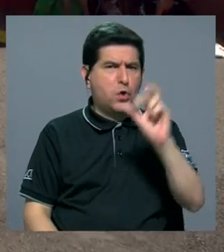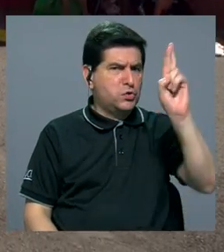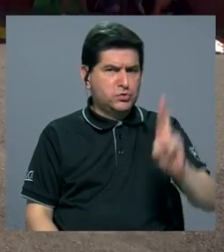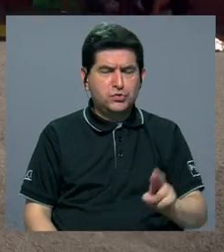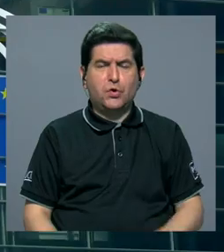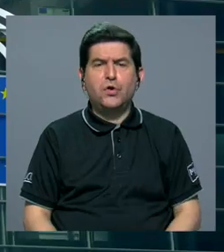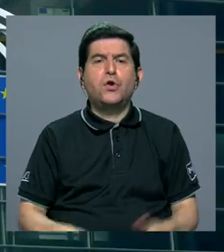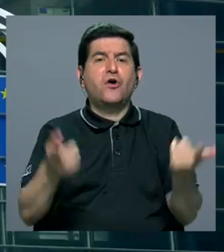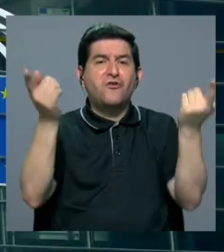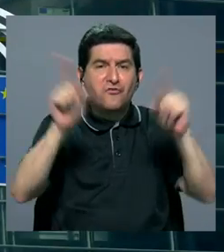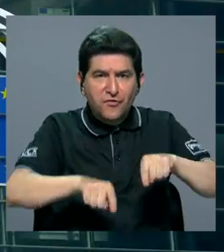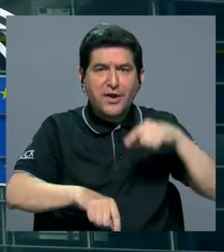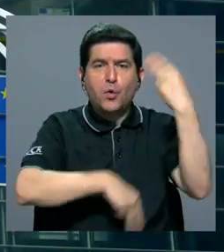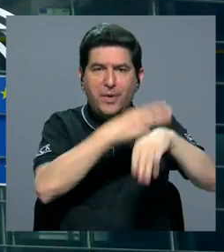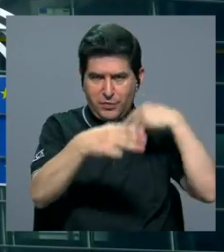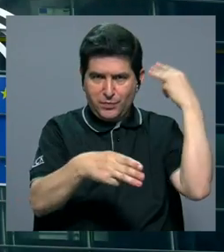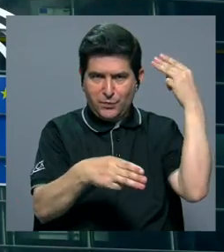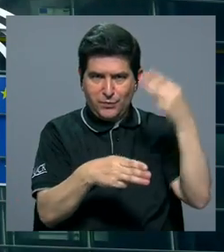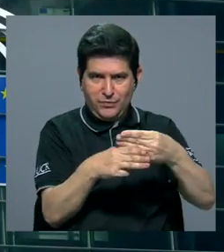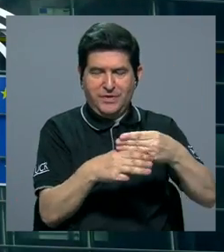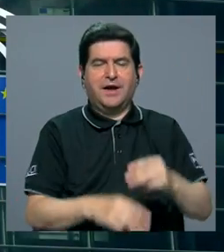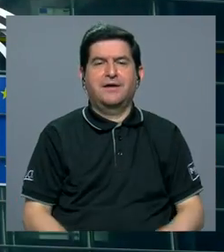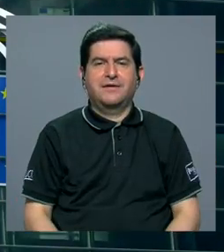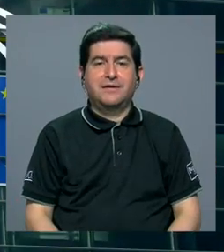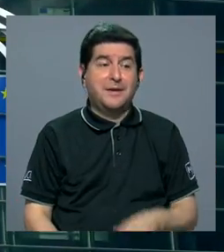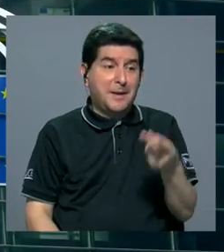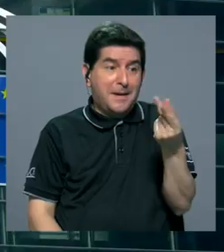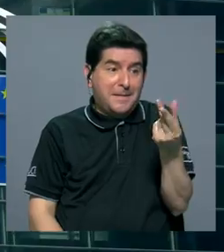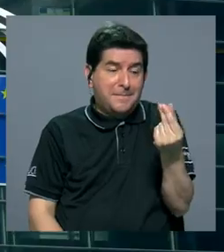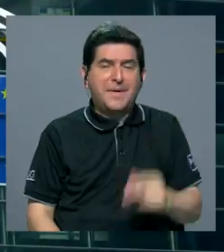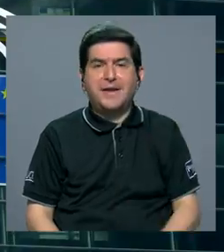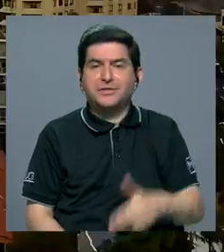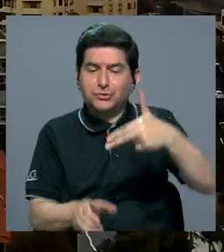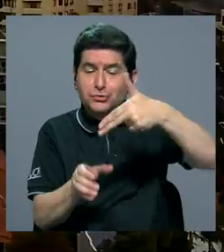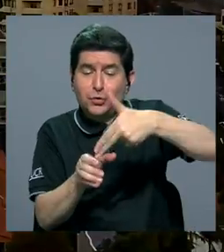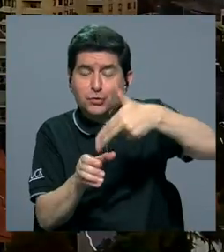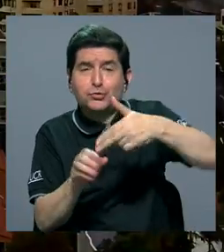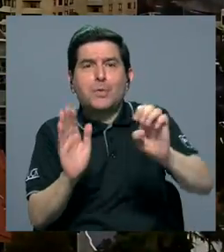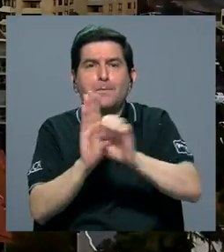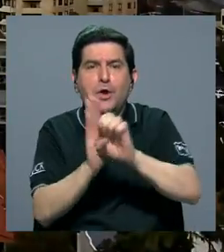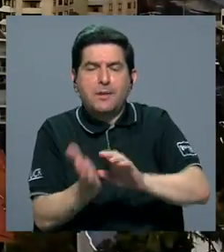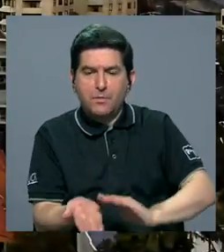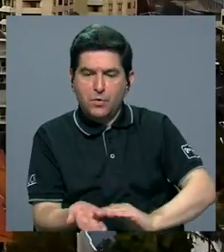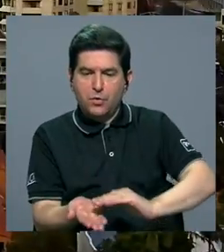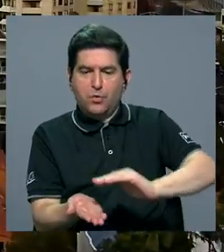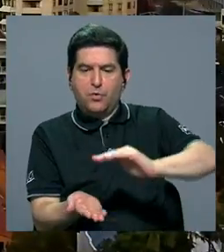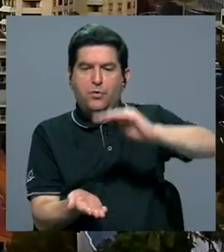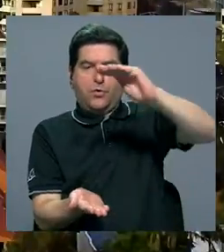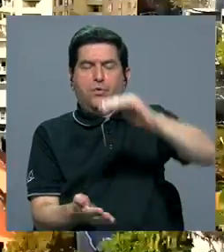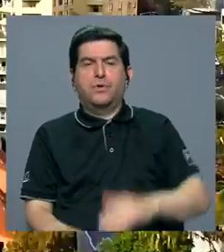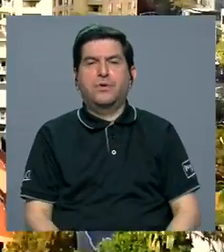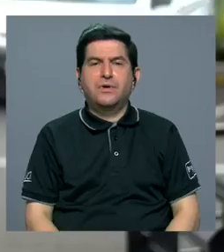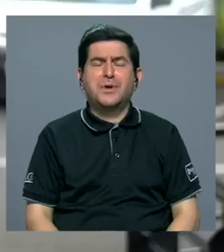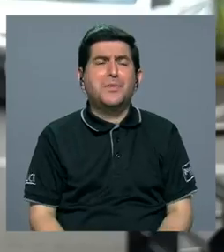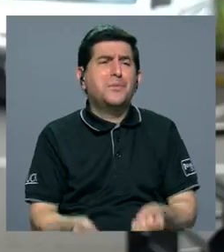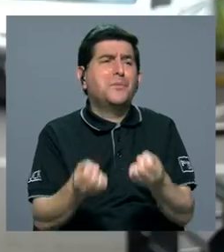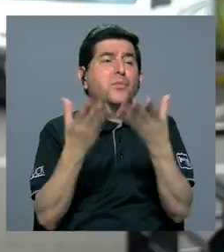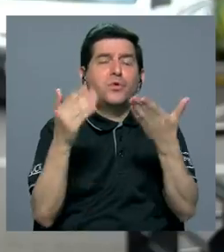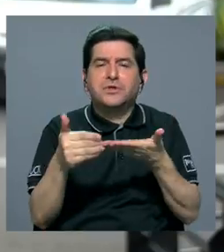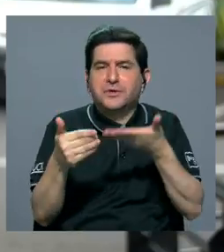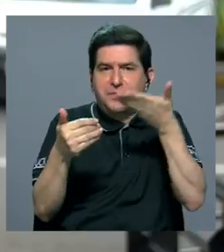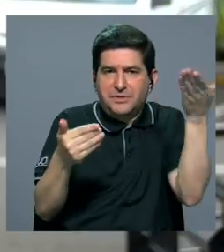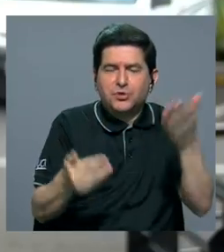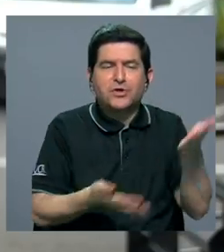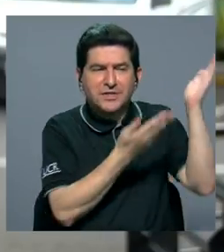Rica, sino es un fenómeno a nivel mundial, que han hecho que los precios del combustible, por ejemplo, suban y muchísimos